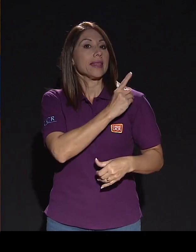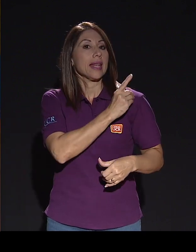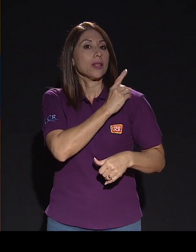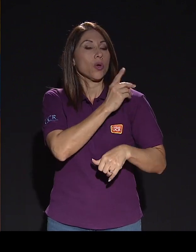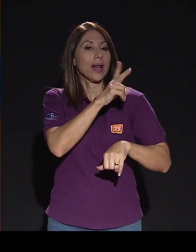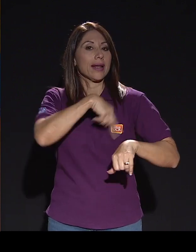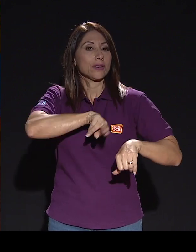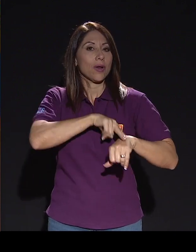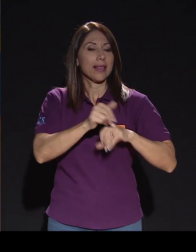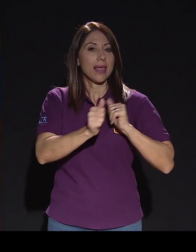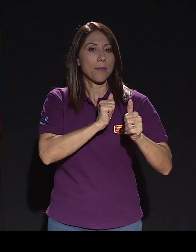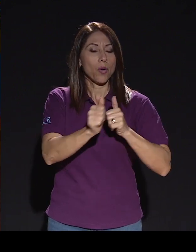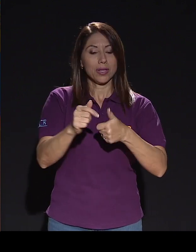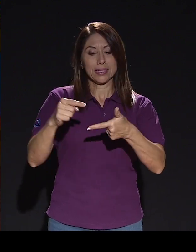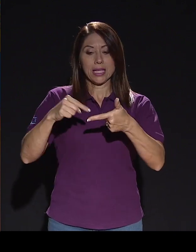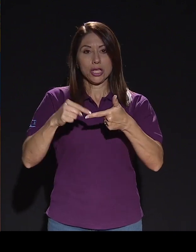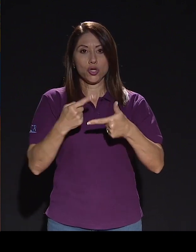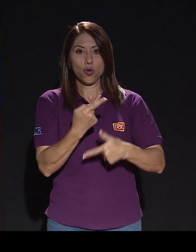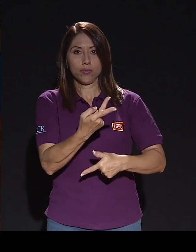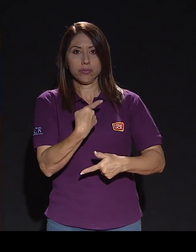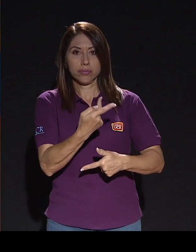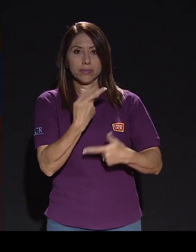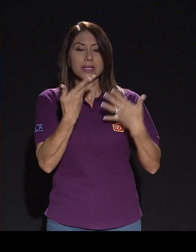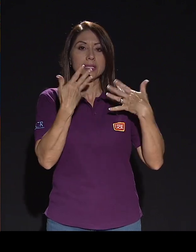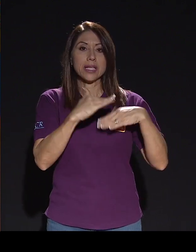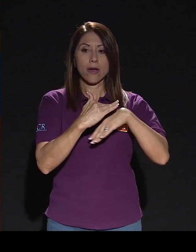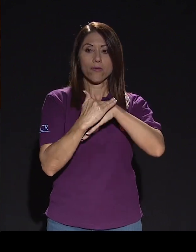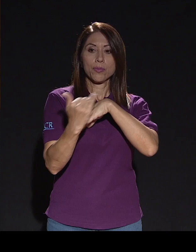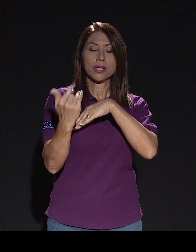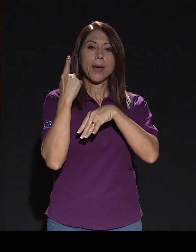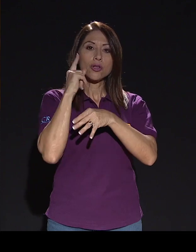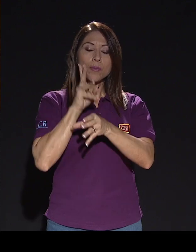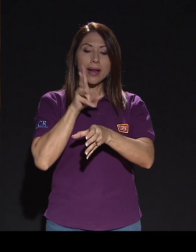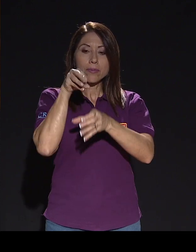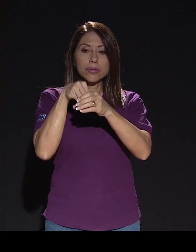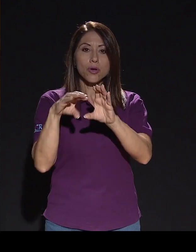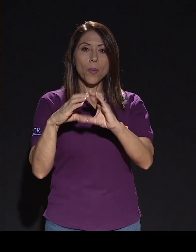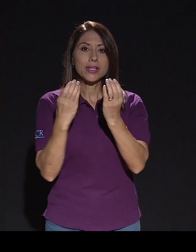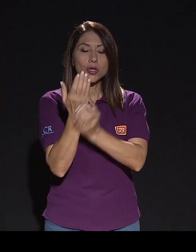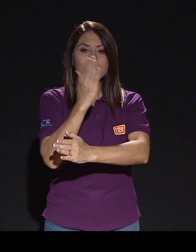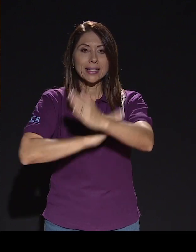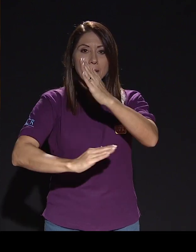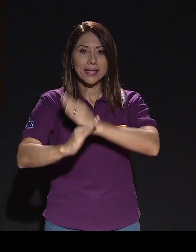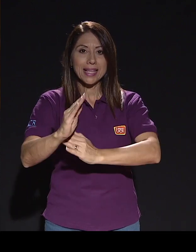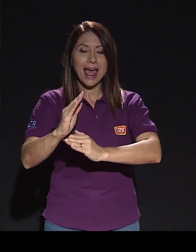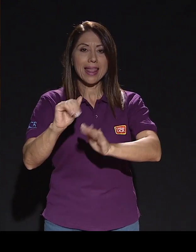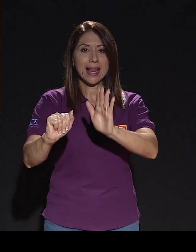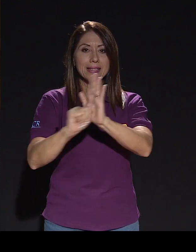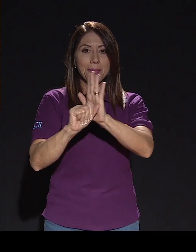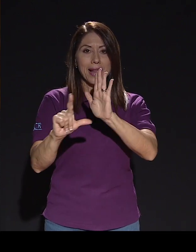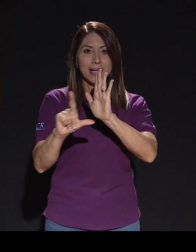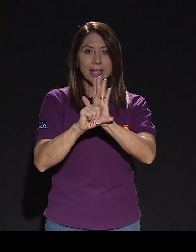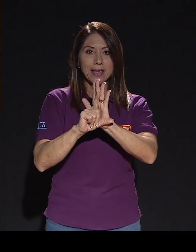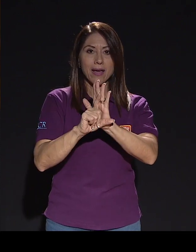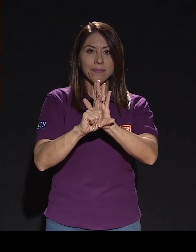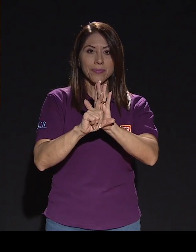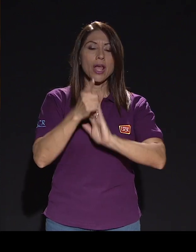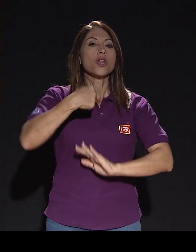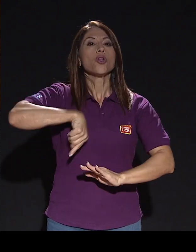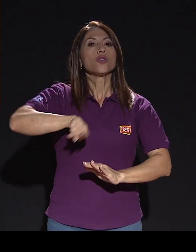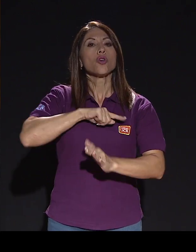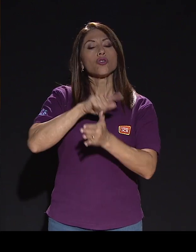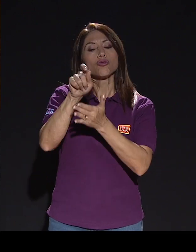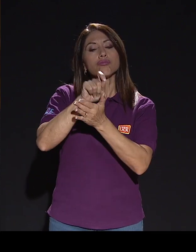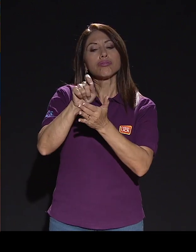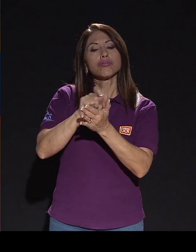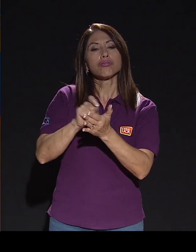fuimos convocados a la Comisión de Discapacidad de la Asamblea Legislativa. Presentamos una propuesta,